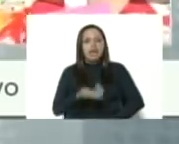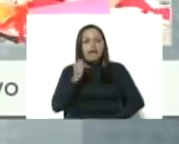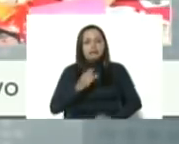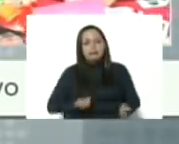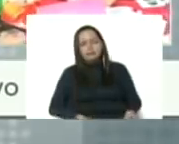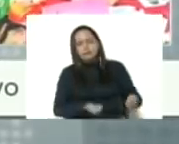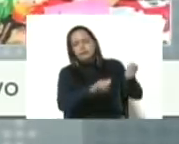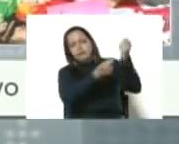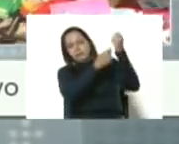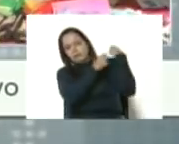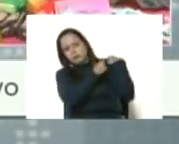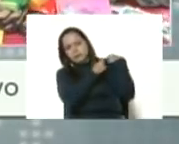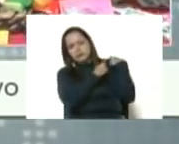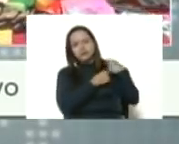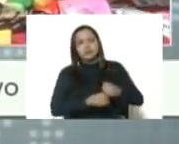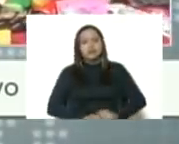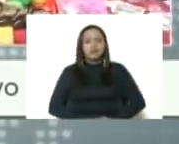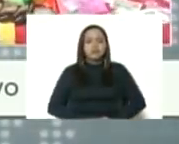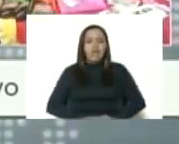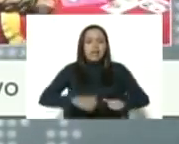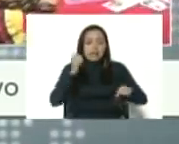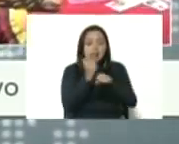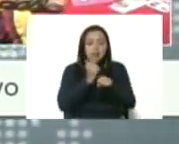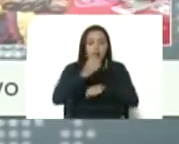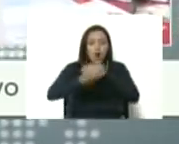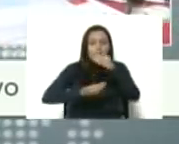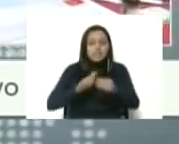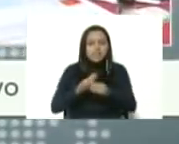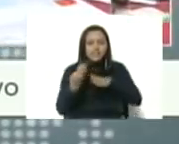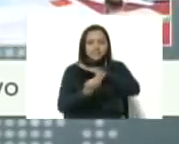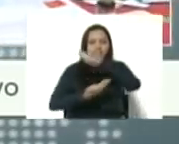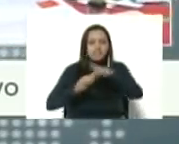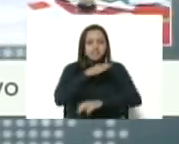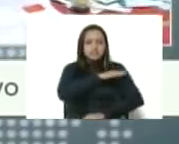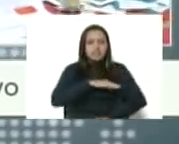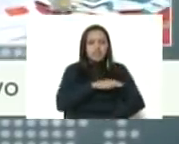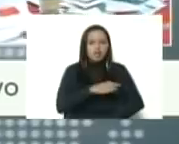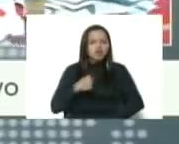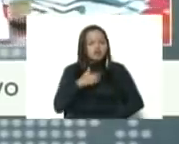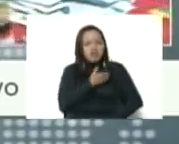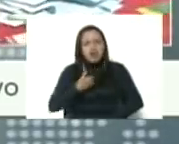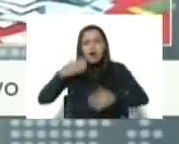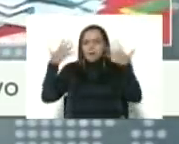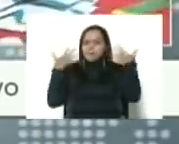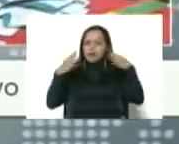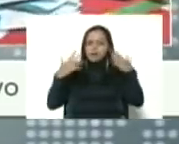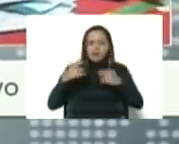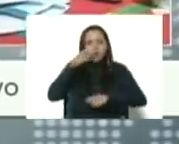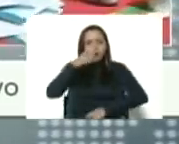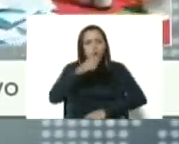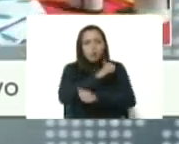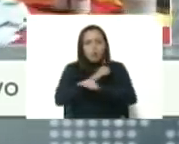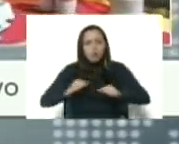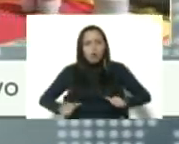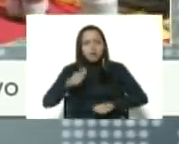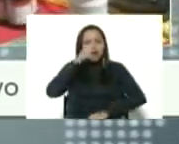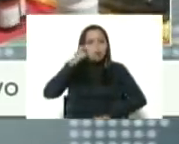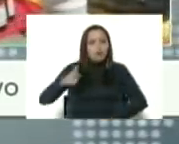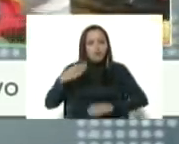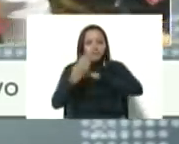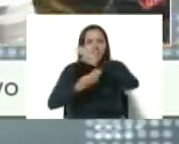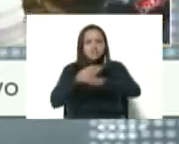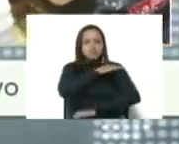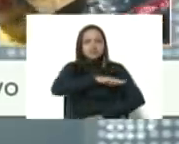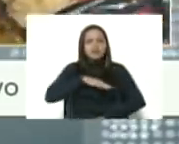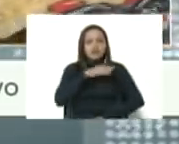encima. En sus hombros. El funcionamiento de las bases de misiones. Yo le pido un aplauso a los guardias del pueblo. De las bases de misiones